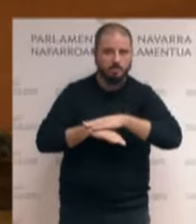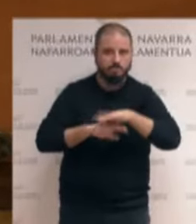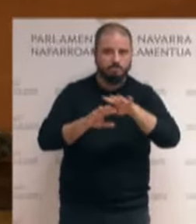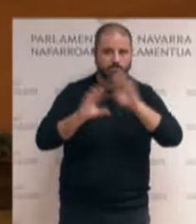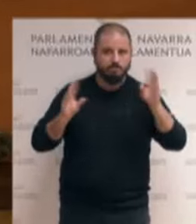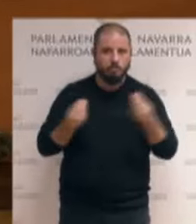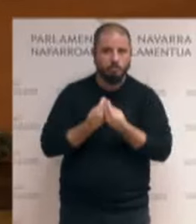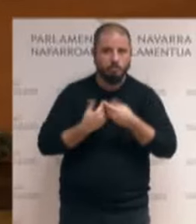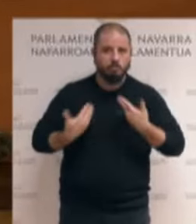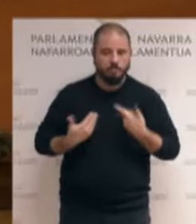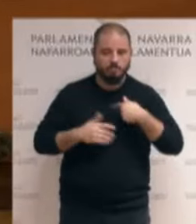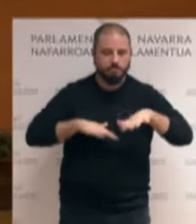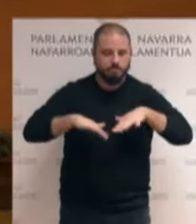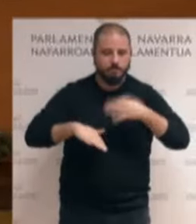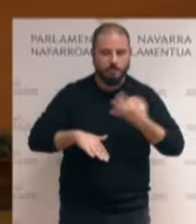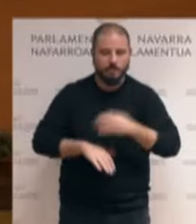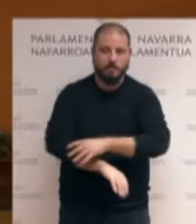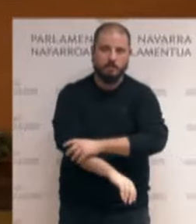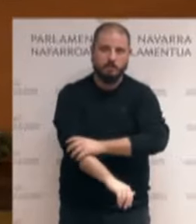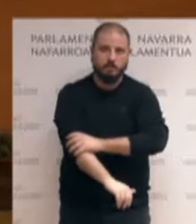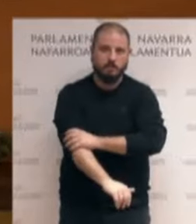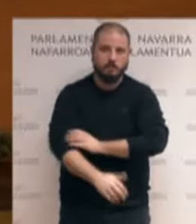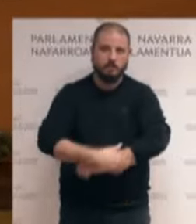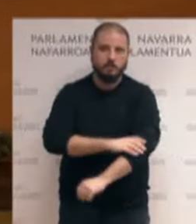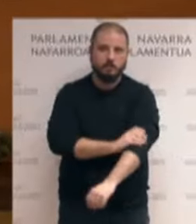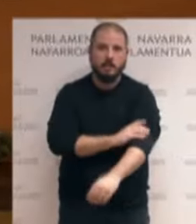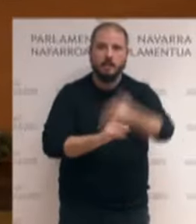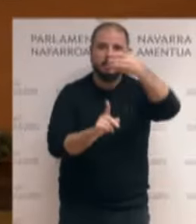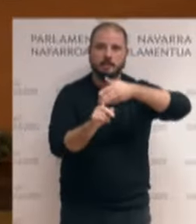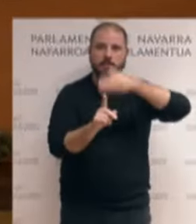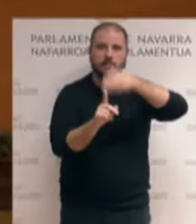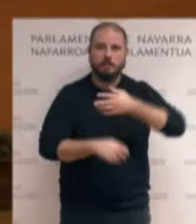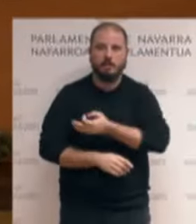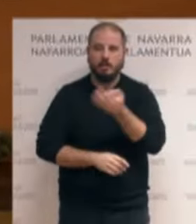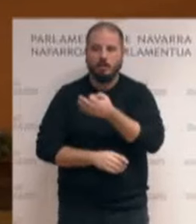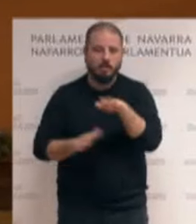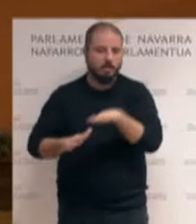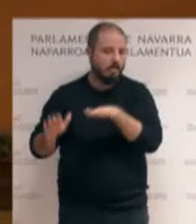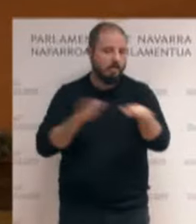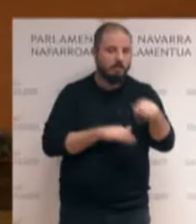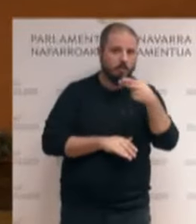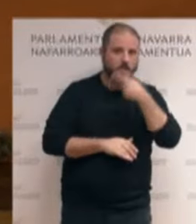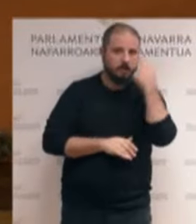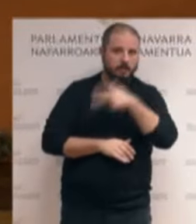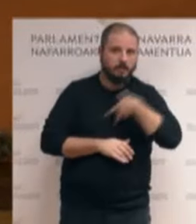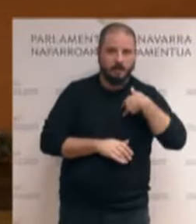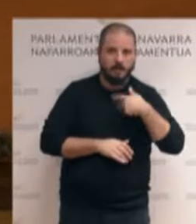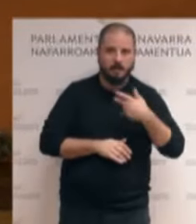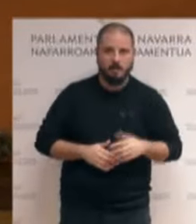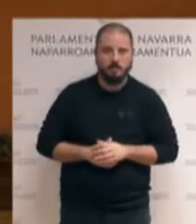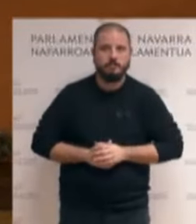es que se deberá actuar y se deberá intervenir en favor del interés general de la población.